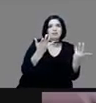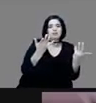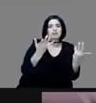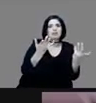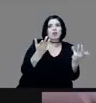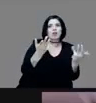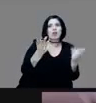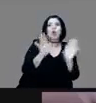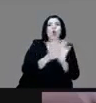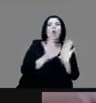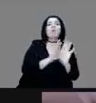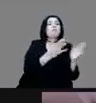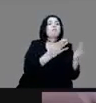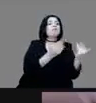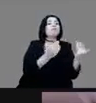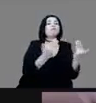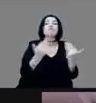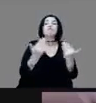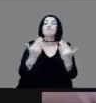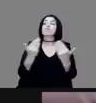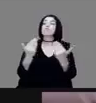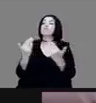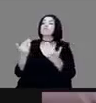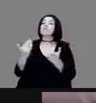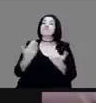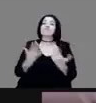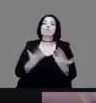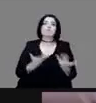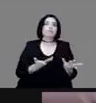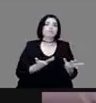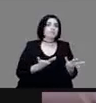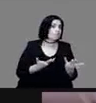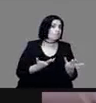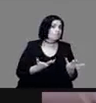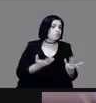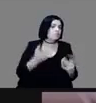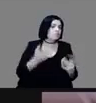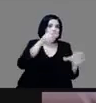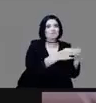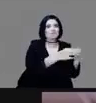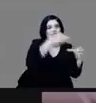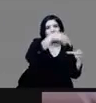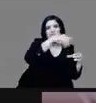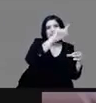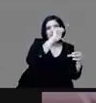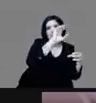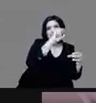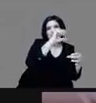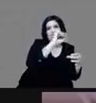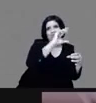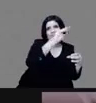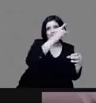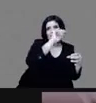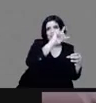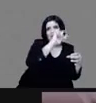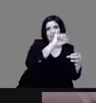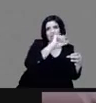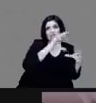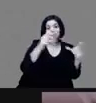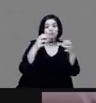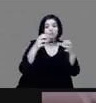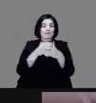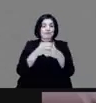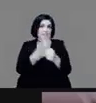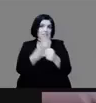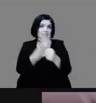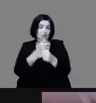Principalmente lo recibía Tenochtitlan, después Texcoco en un segundo lugar y Tacuba en menor